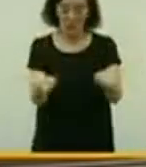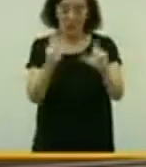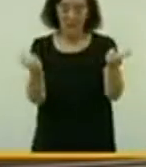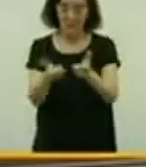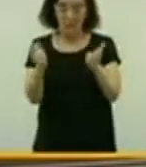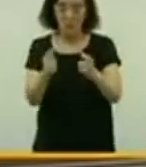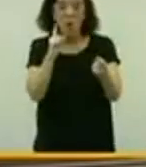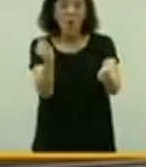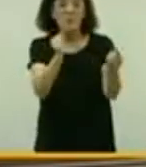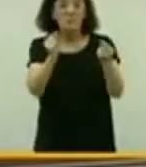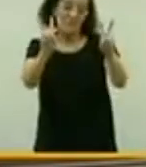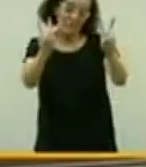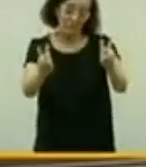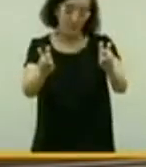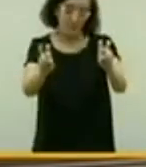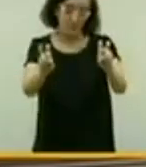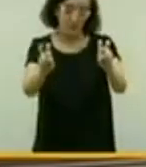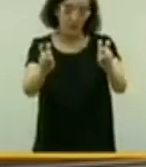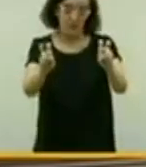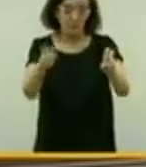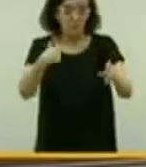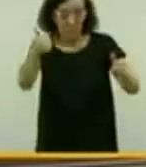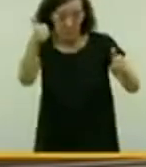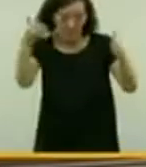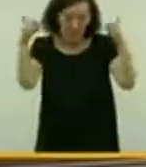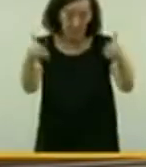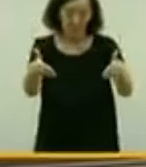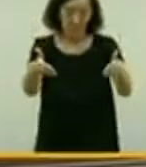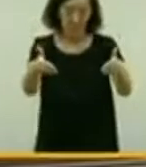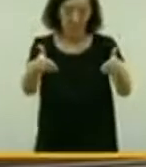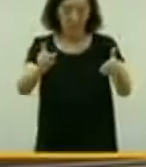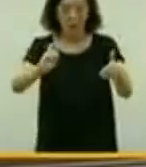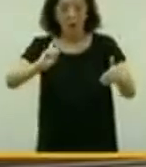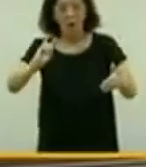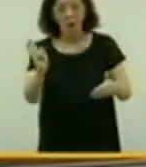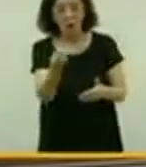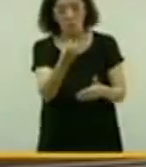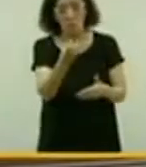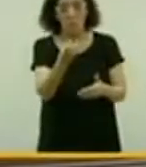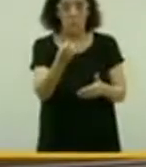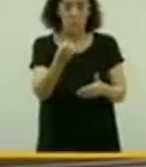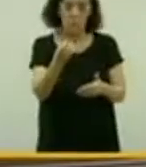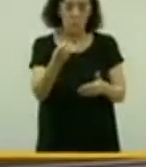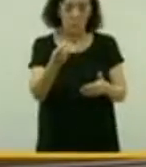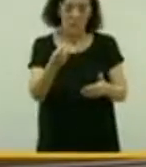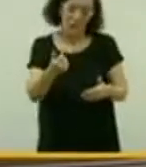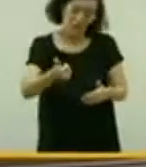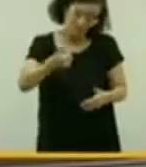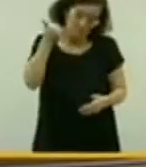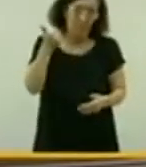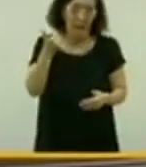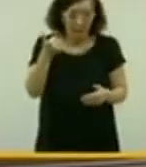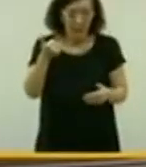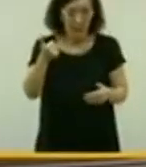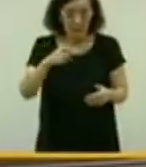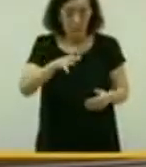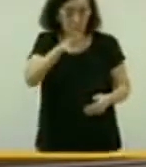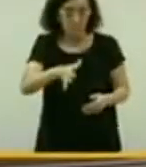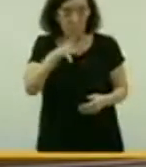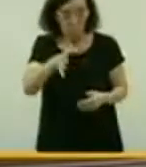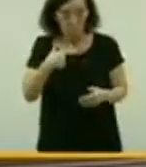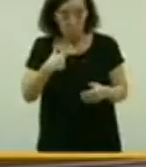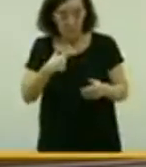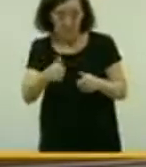asunto y que no nos centremos en otros que acaso merecieran con más motivo la atención